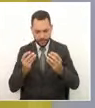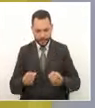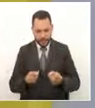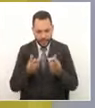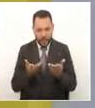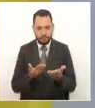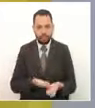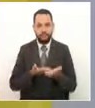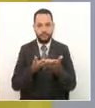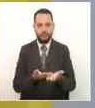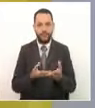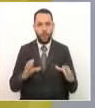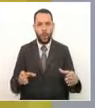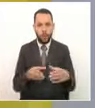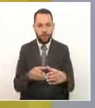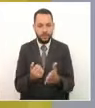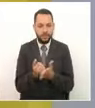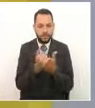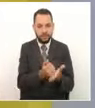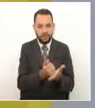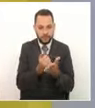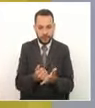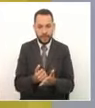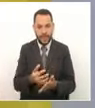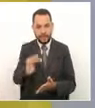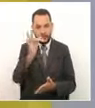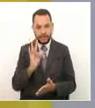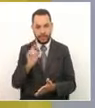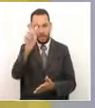de la comunidad risaraldense. Miremos este testimonio.